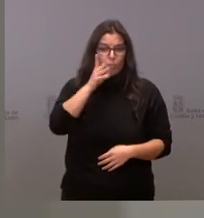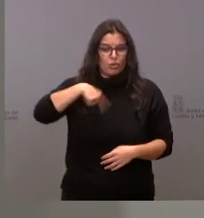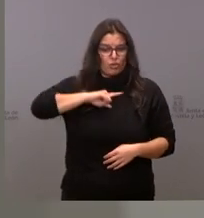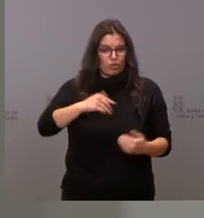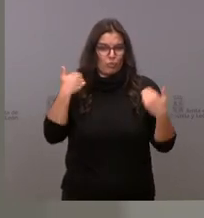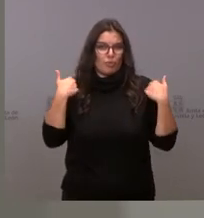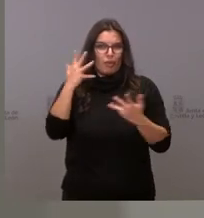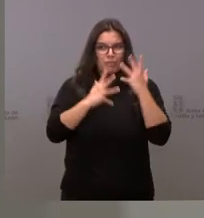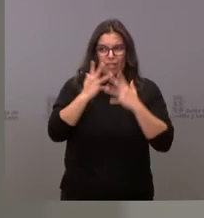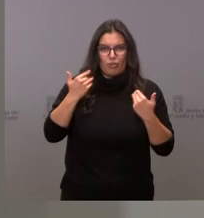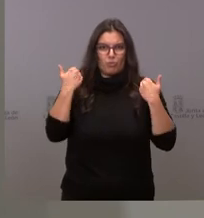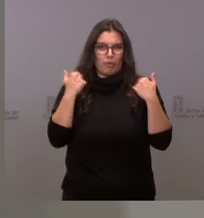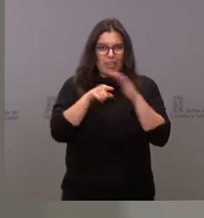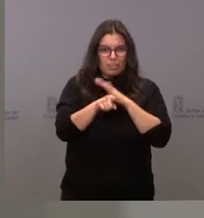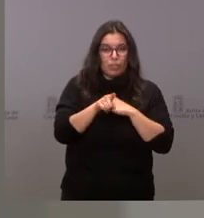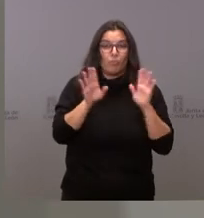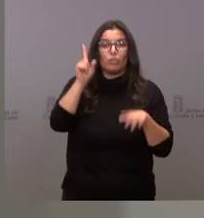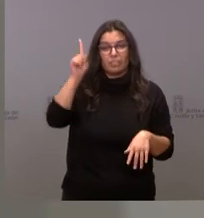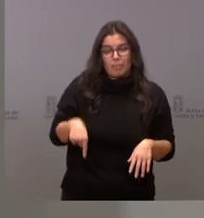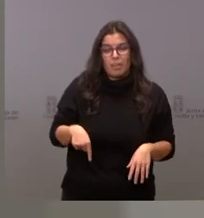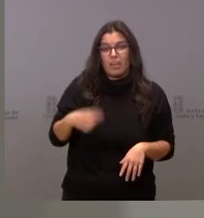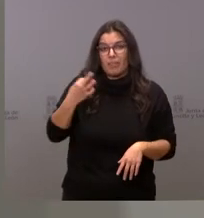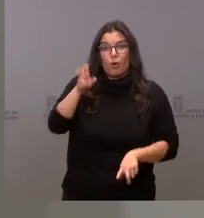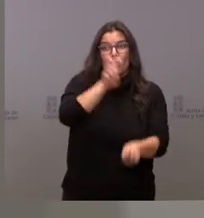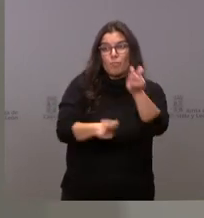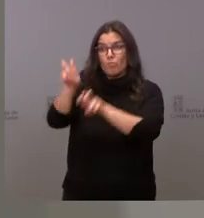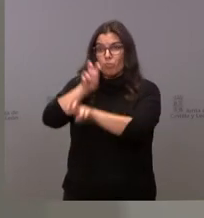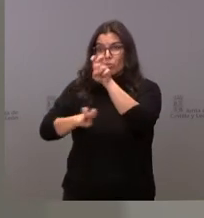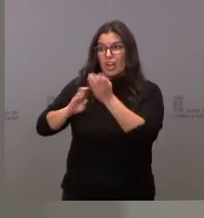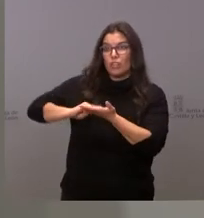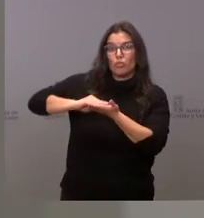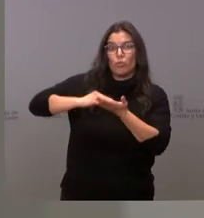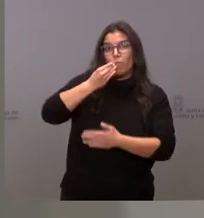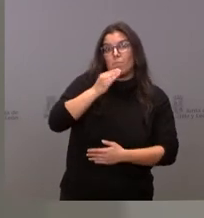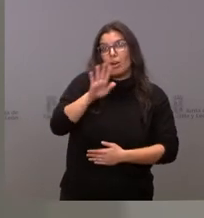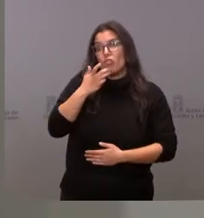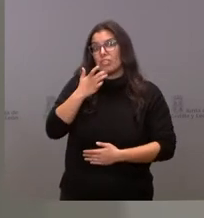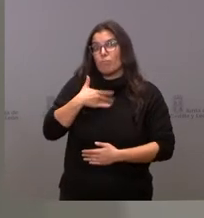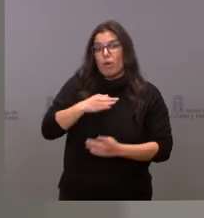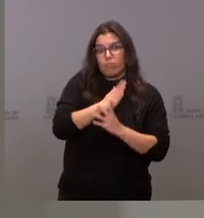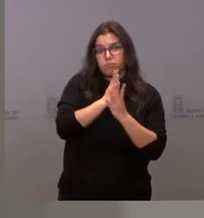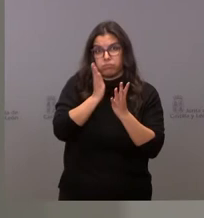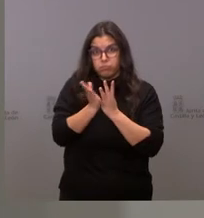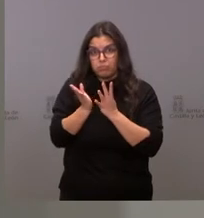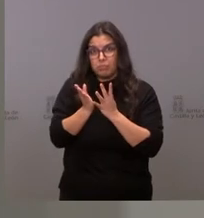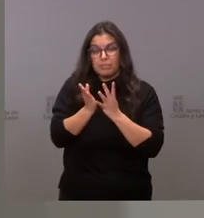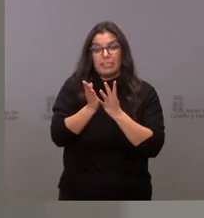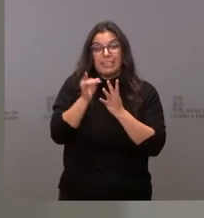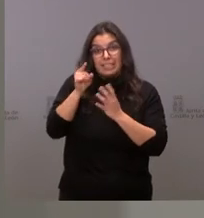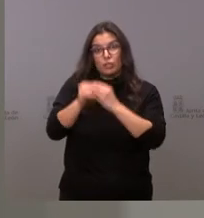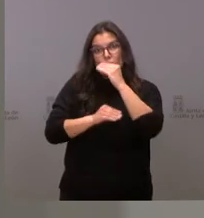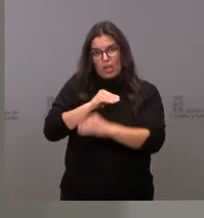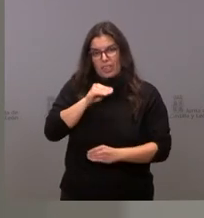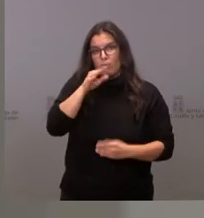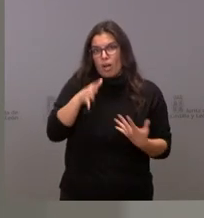administradores pero también tenemos la obligación de buscar las mejores soluciones dentro de lo posible y eso es lo que está ocurriendo en este